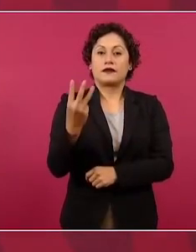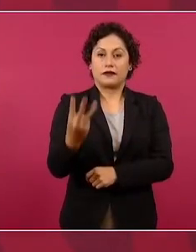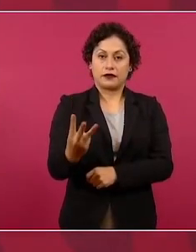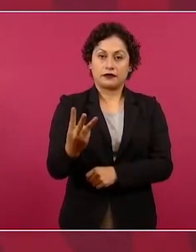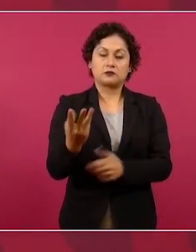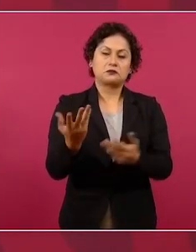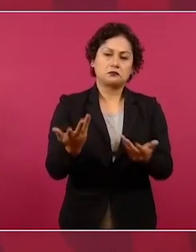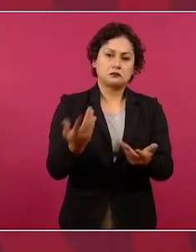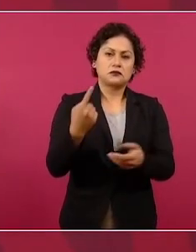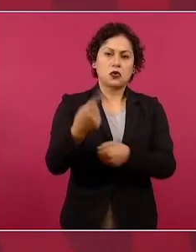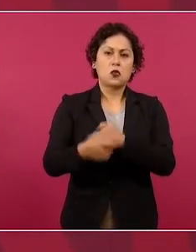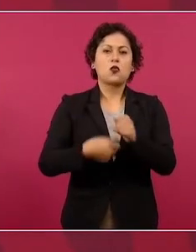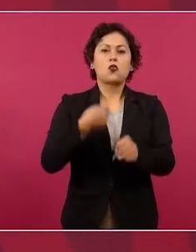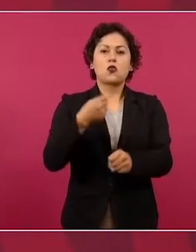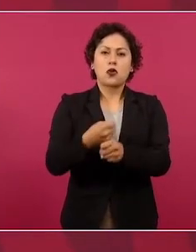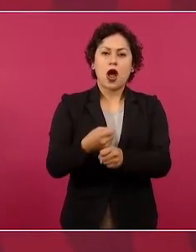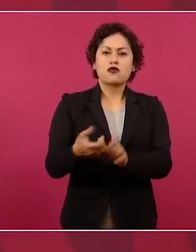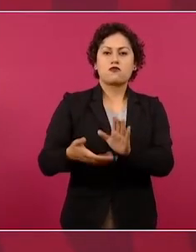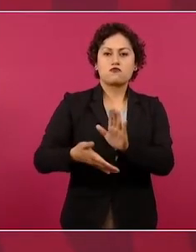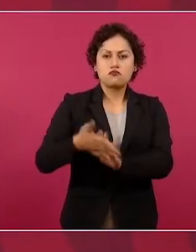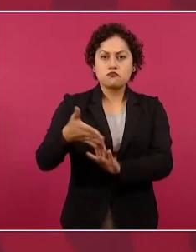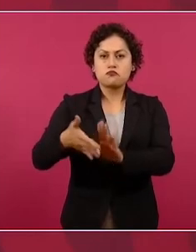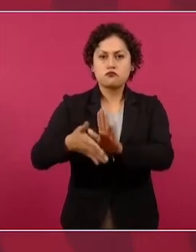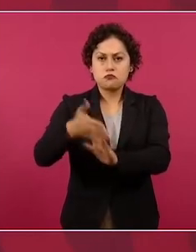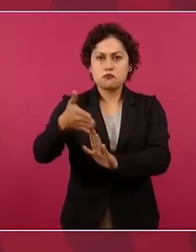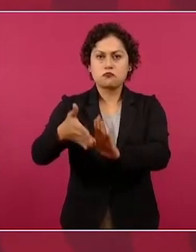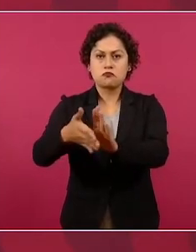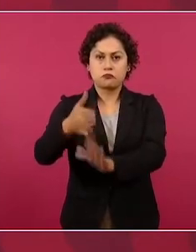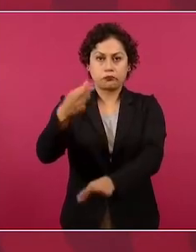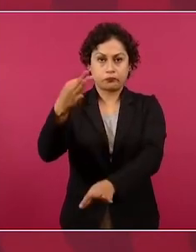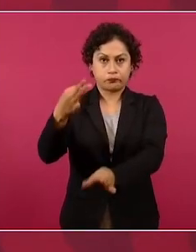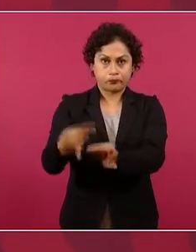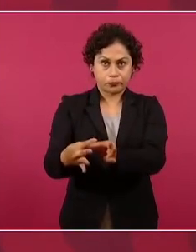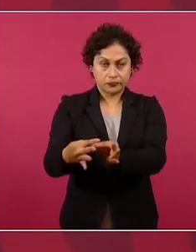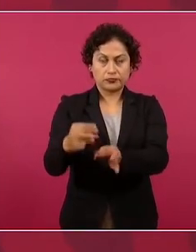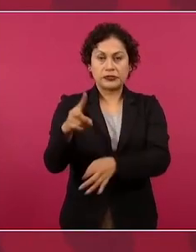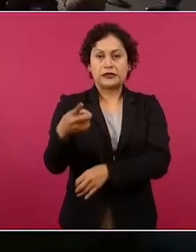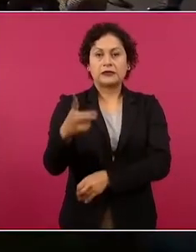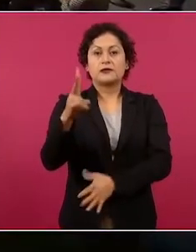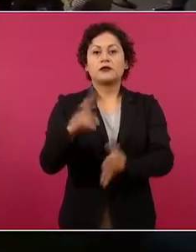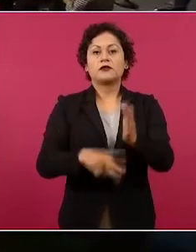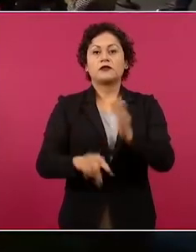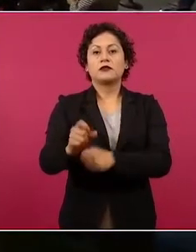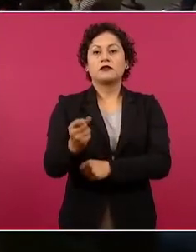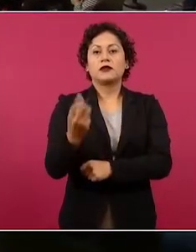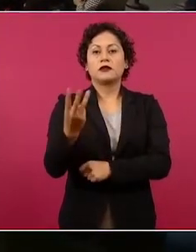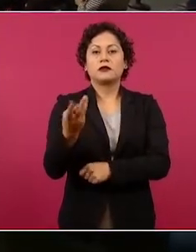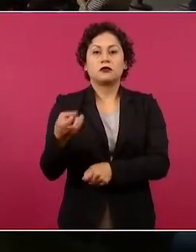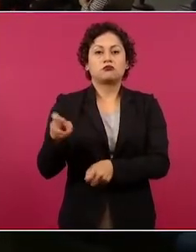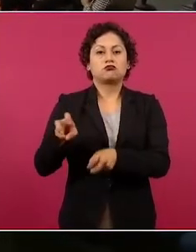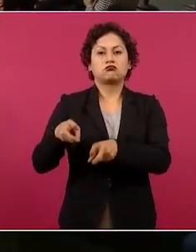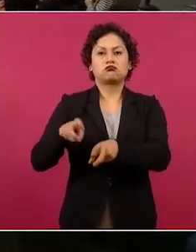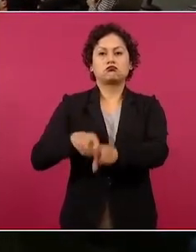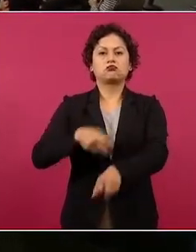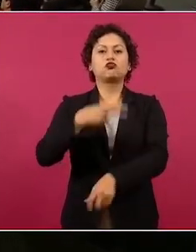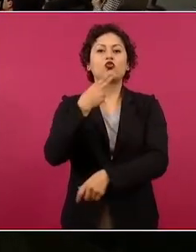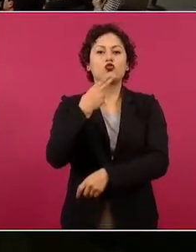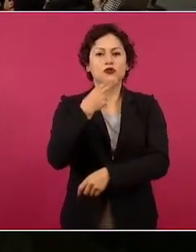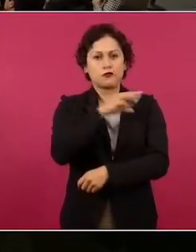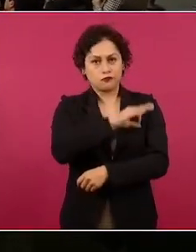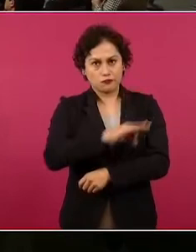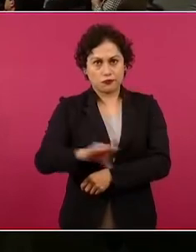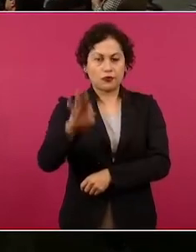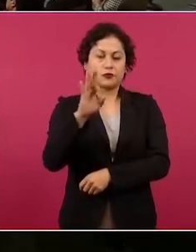estar subiéndonos a ese tren, el de Toluca, Ciudad de México.